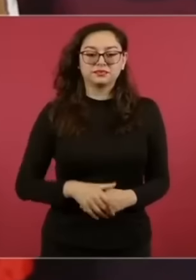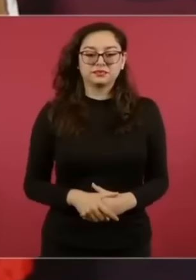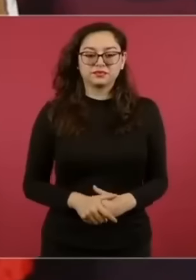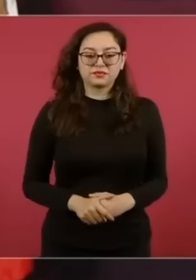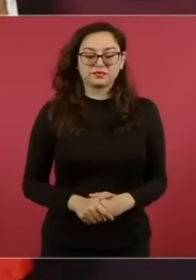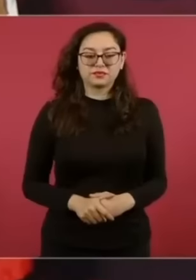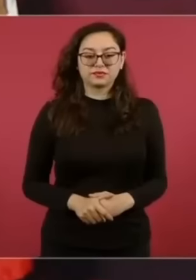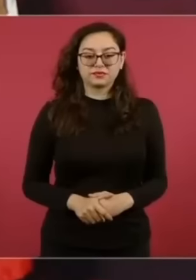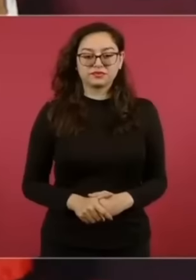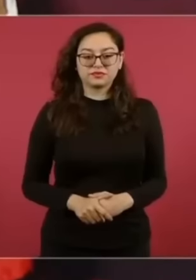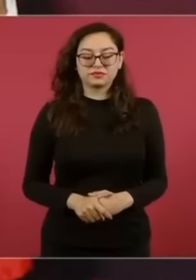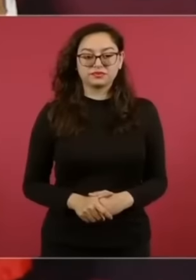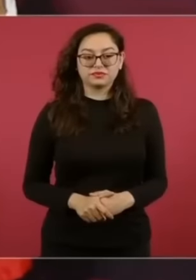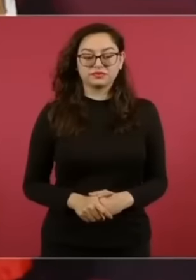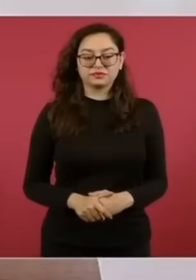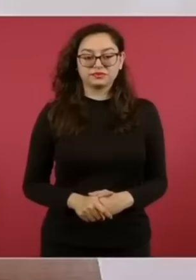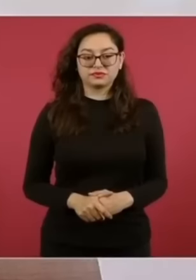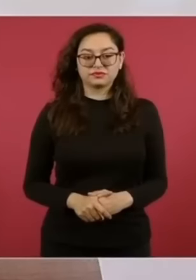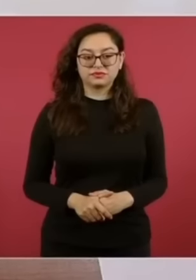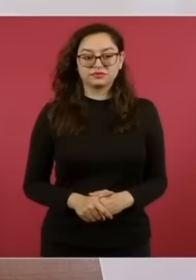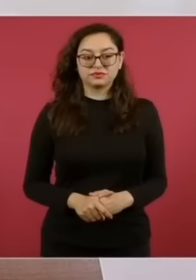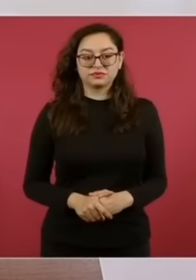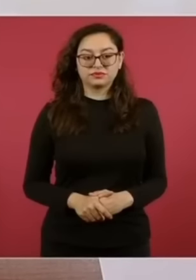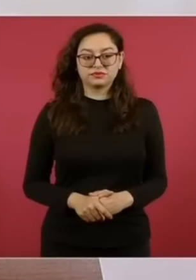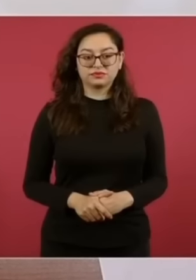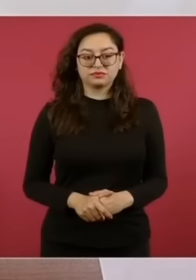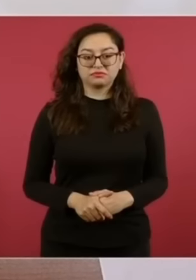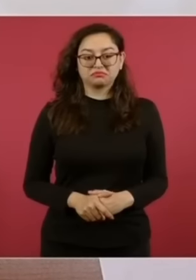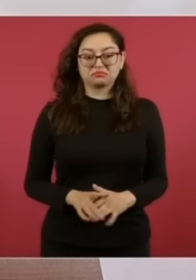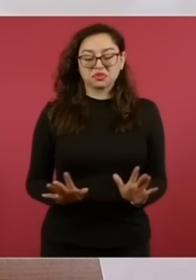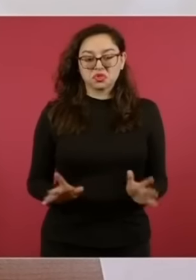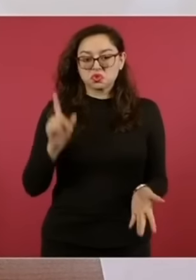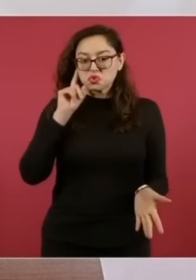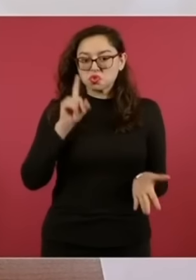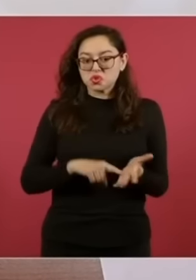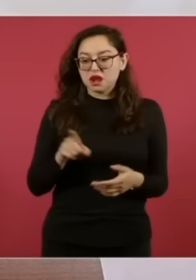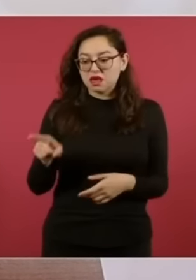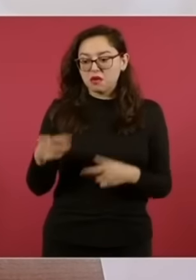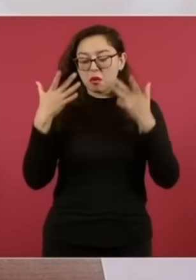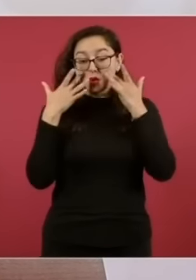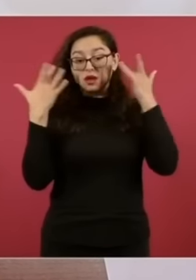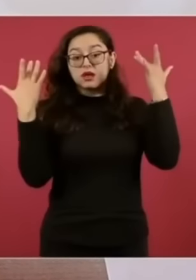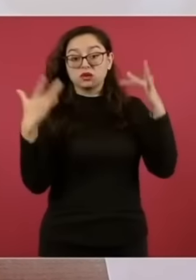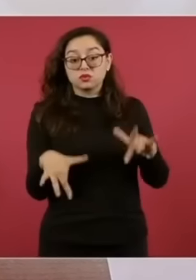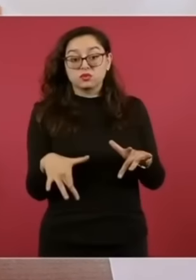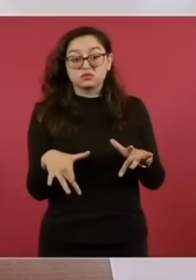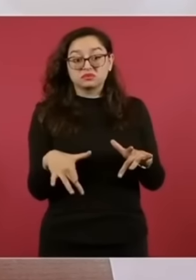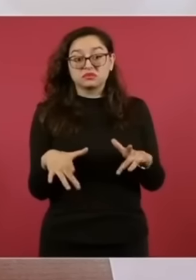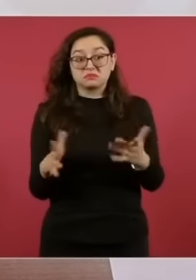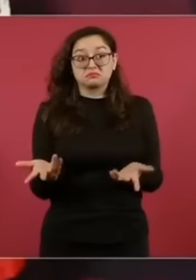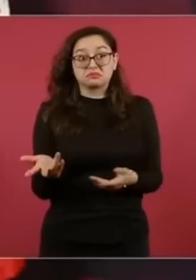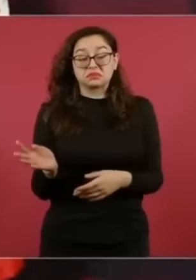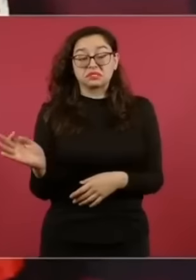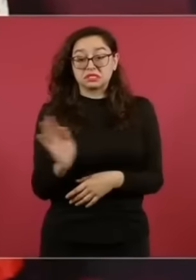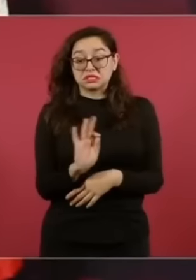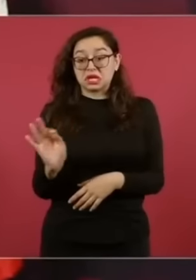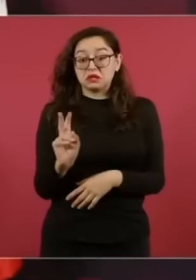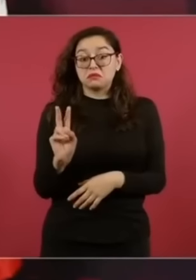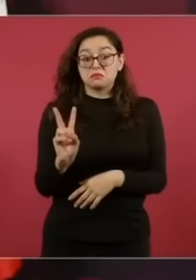Sí, pues yo creo que va a presentar su renuncia, pues puede ser que el viernes.